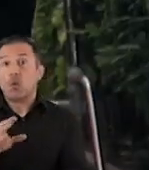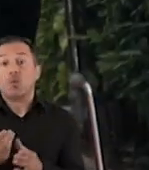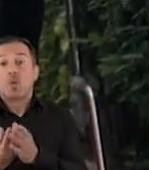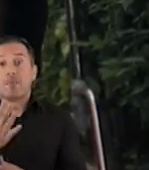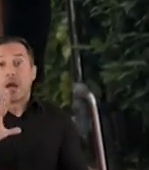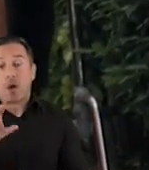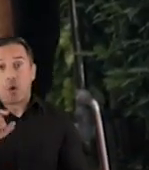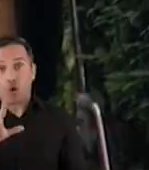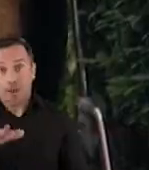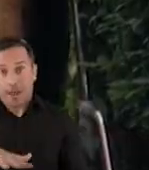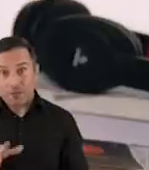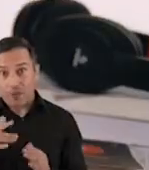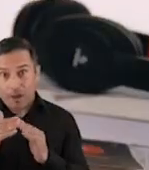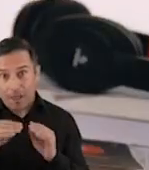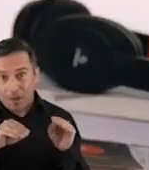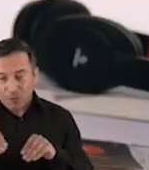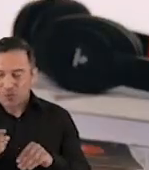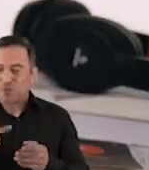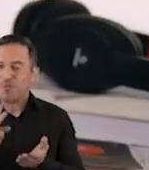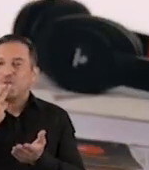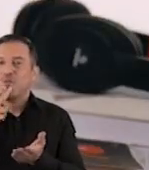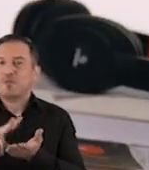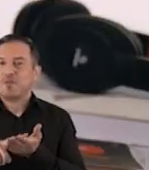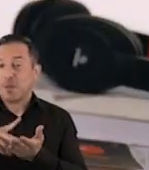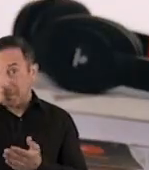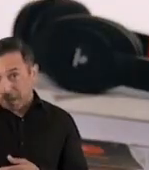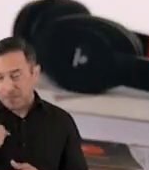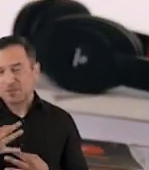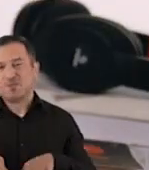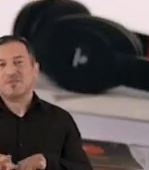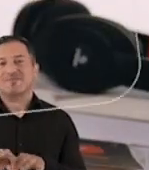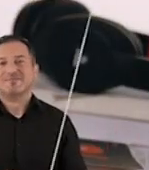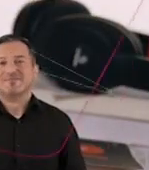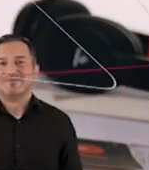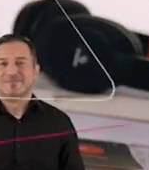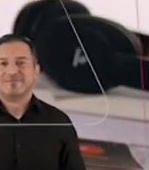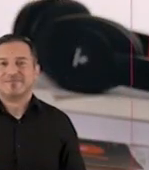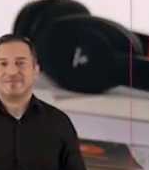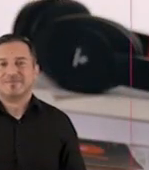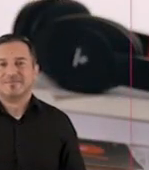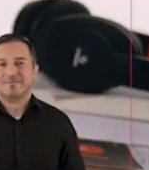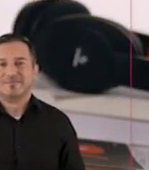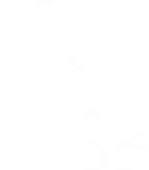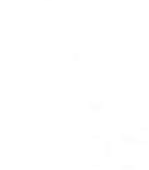decisiones en tu nueva comunidad actualizar mi INE es valioso para mi y mi nueva comunidad